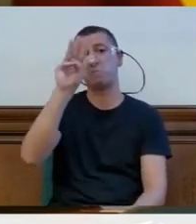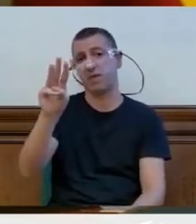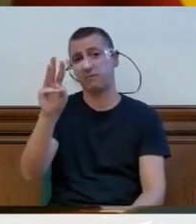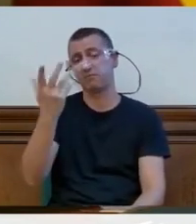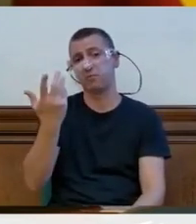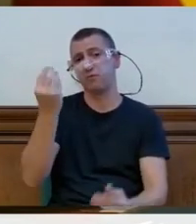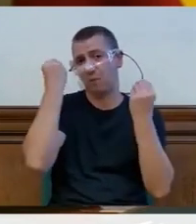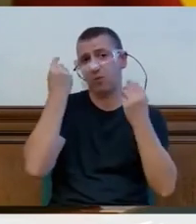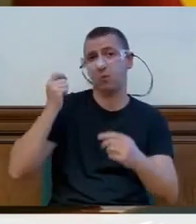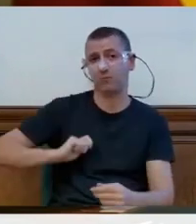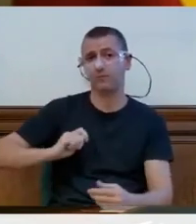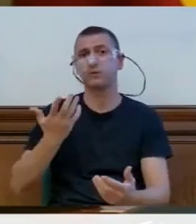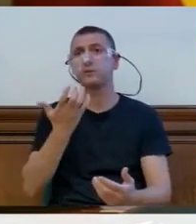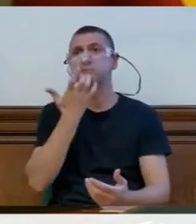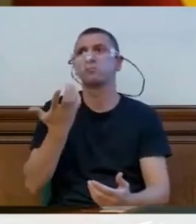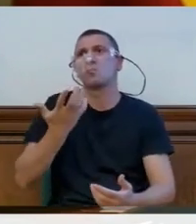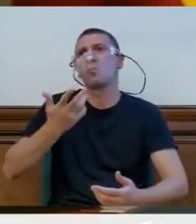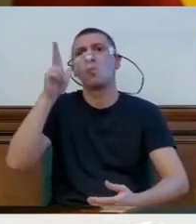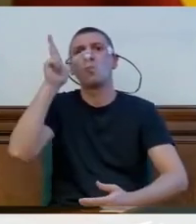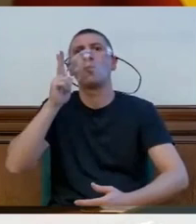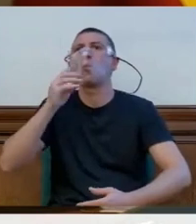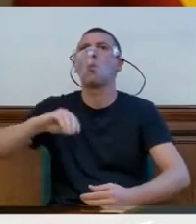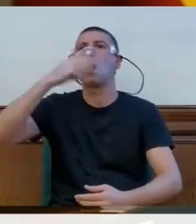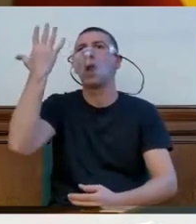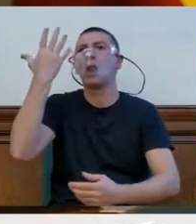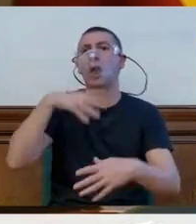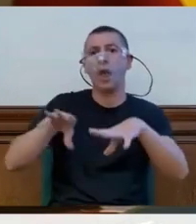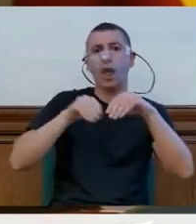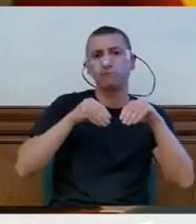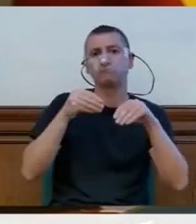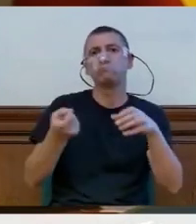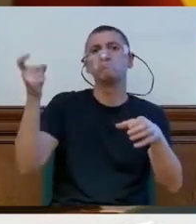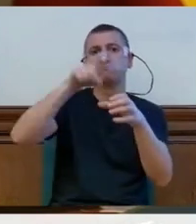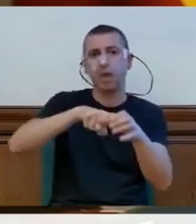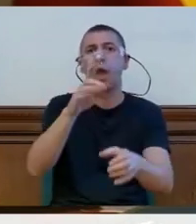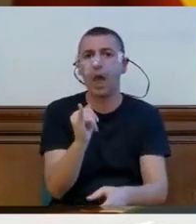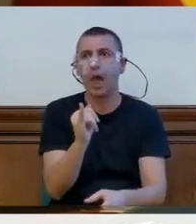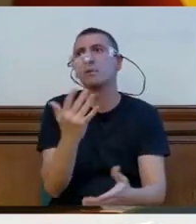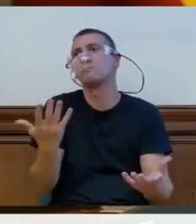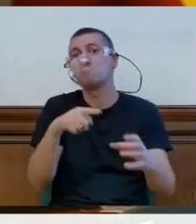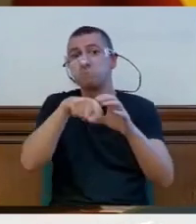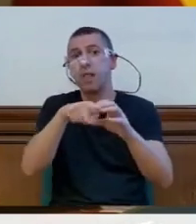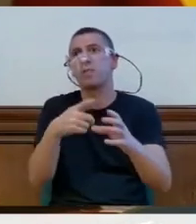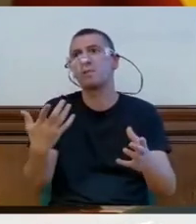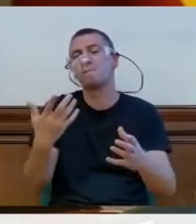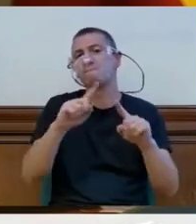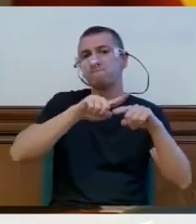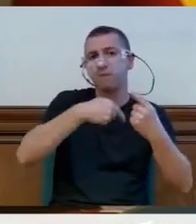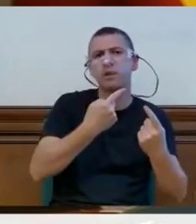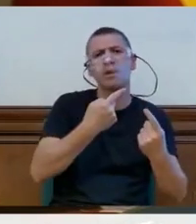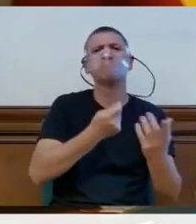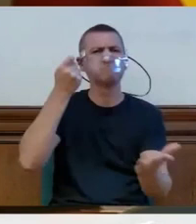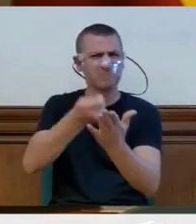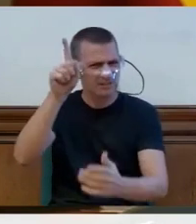privilegio de ser admitidos, de tener plaza, las familias también tenemos que pagar. Nada